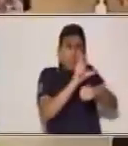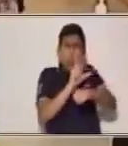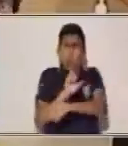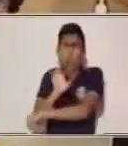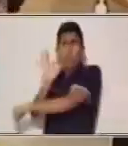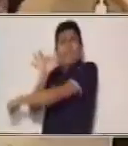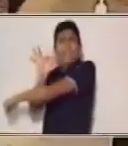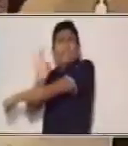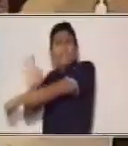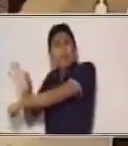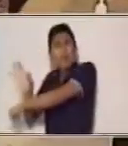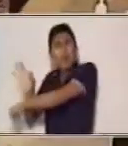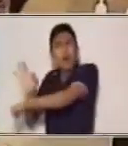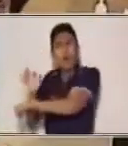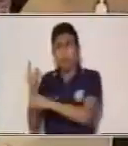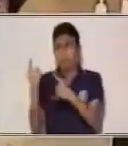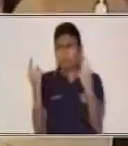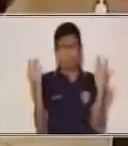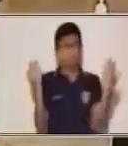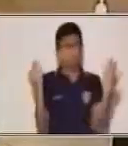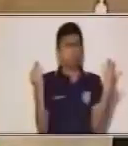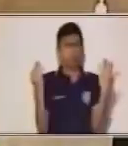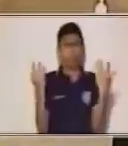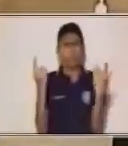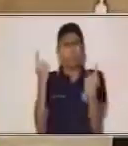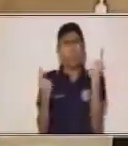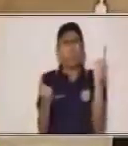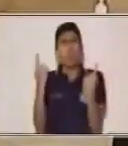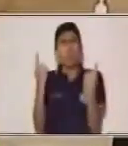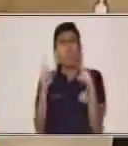Comenta ahí en casa. ¿Cuál crees que es la diferencia?